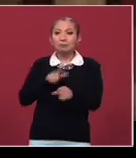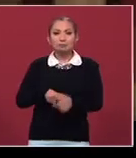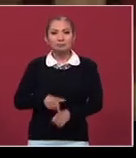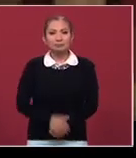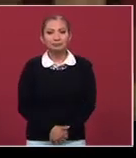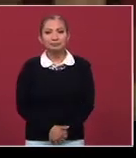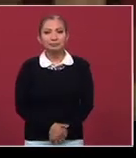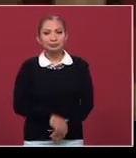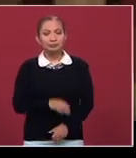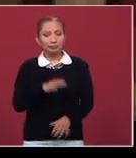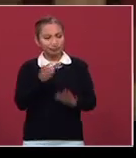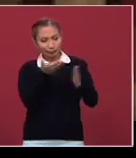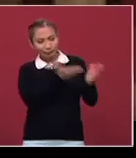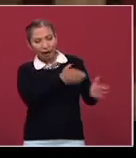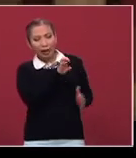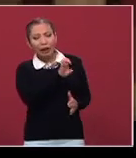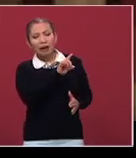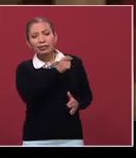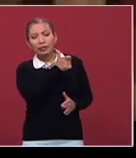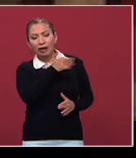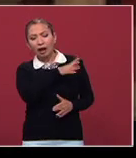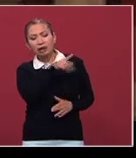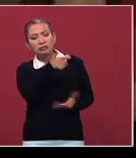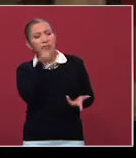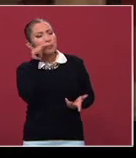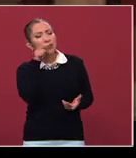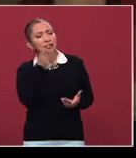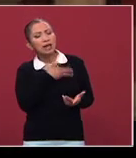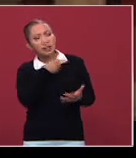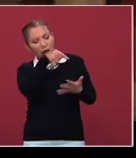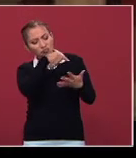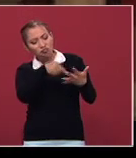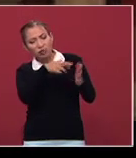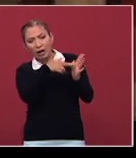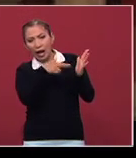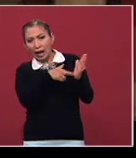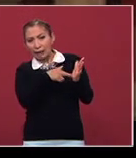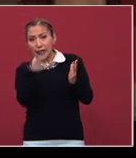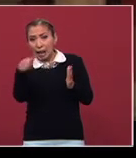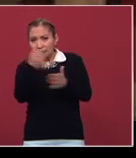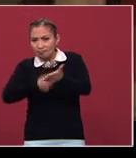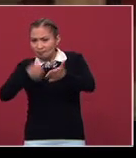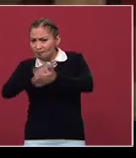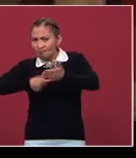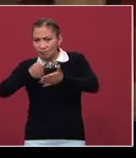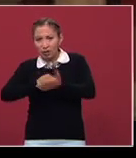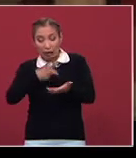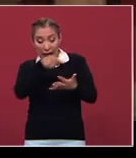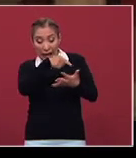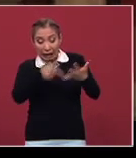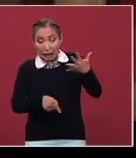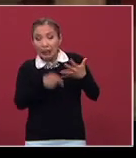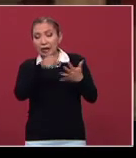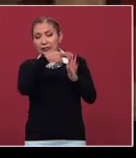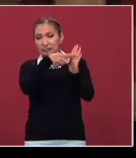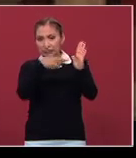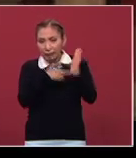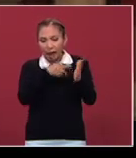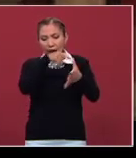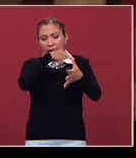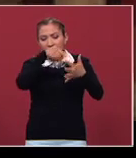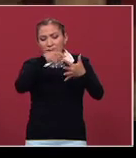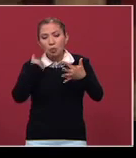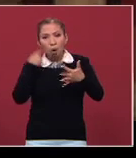Edgar, Zapata tenía algunos principios básicos por los cuales luchaba. De esos principios, de esas